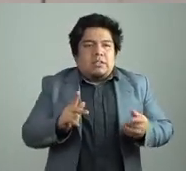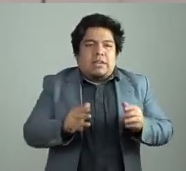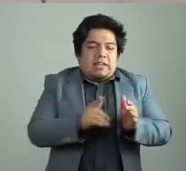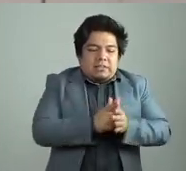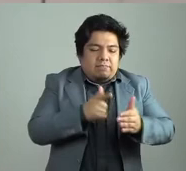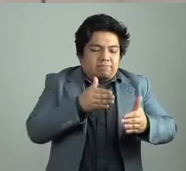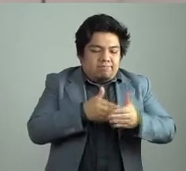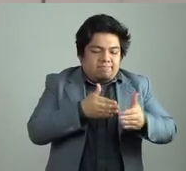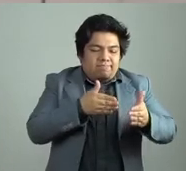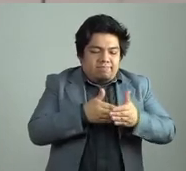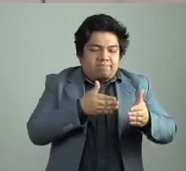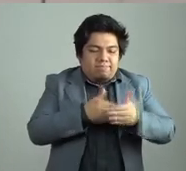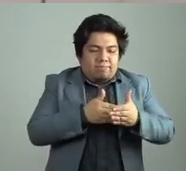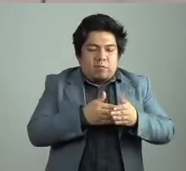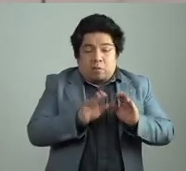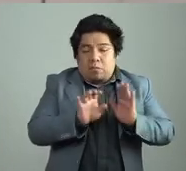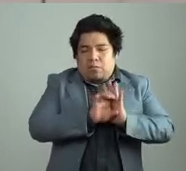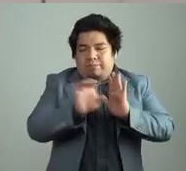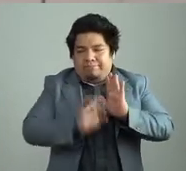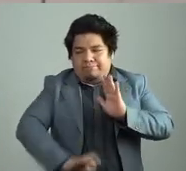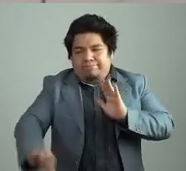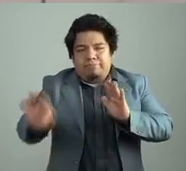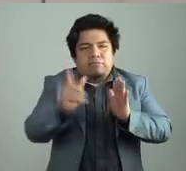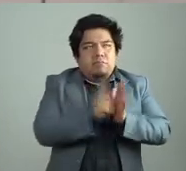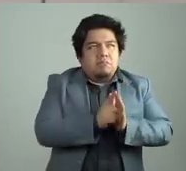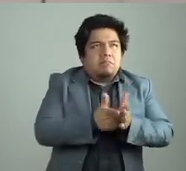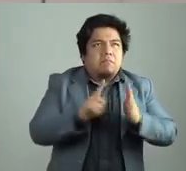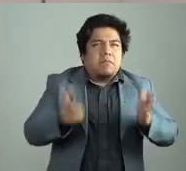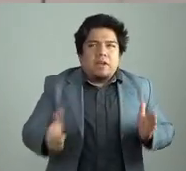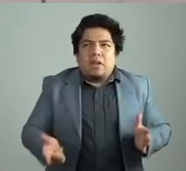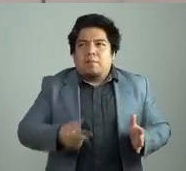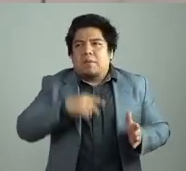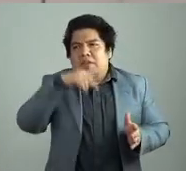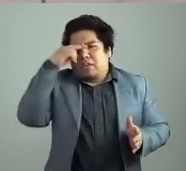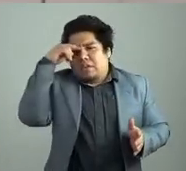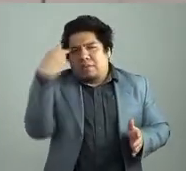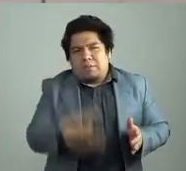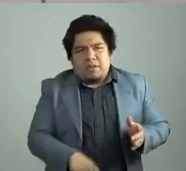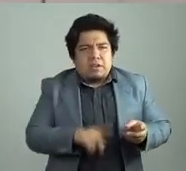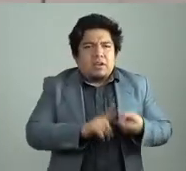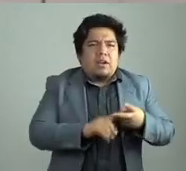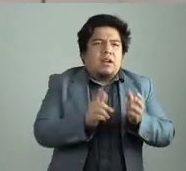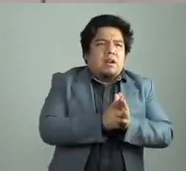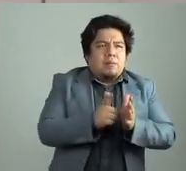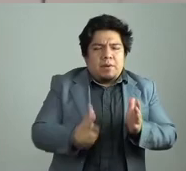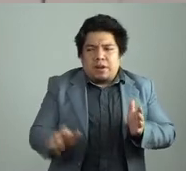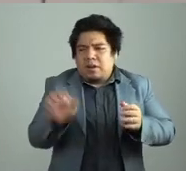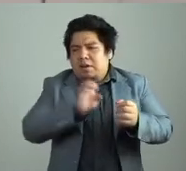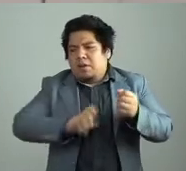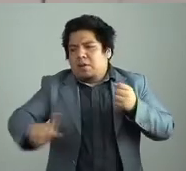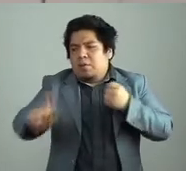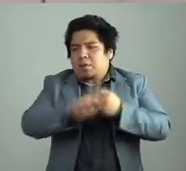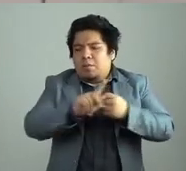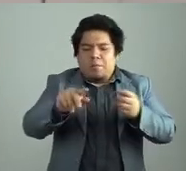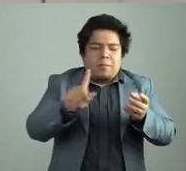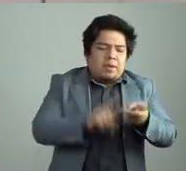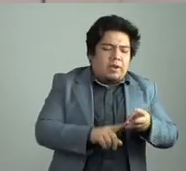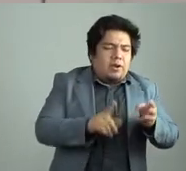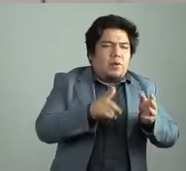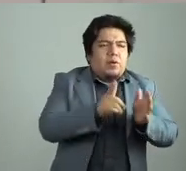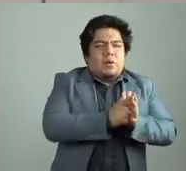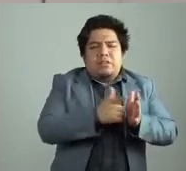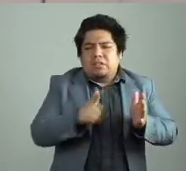Cuando se habla de literatura mexicana, literatura europea, literatura oriental, etcétera, ¿no? Que son como